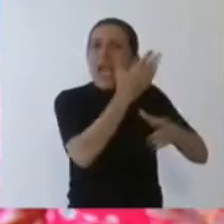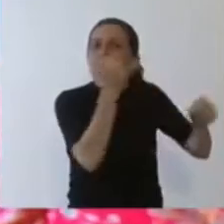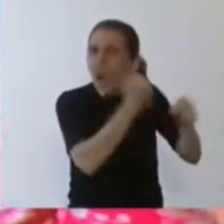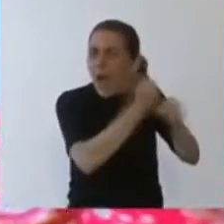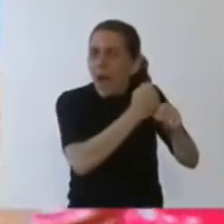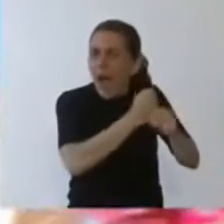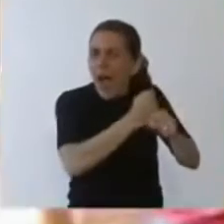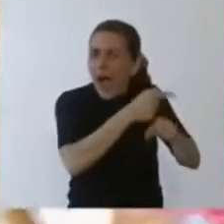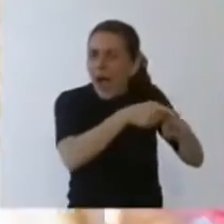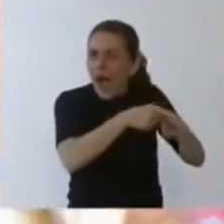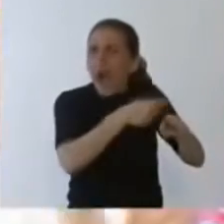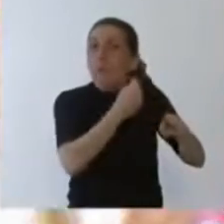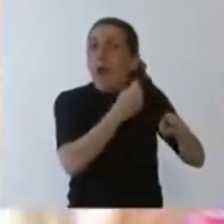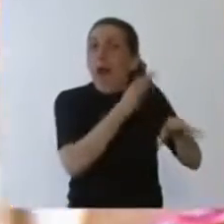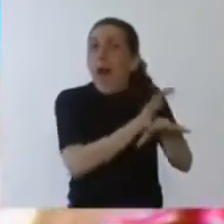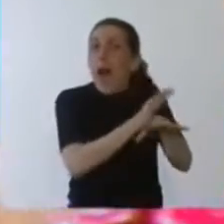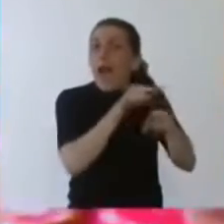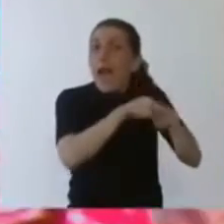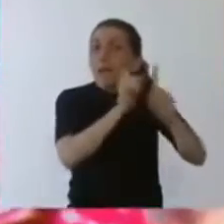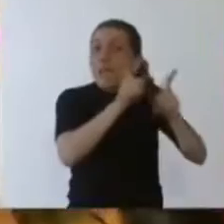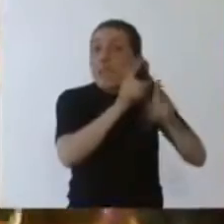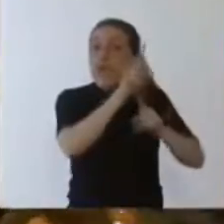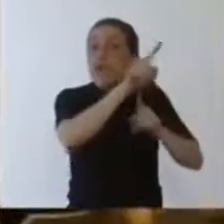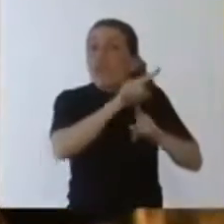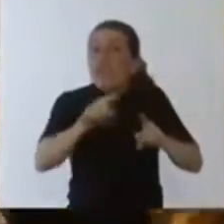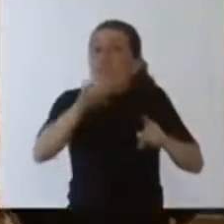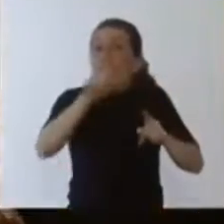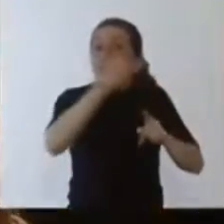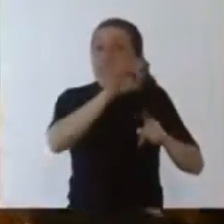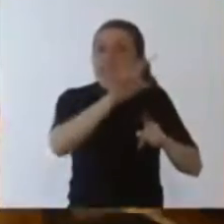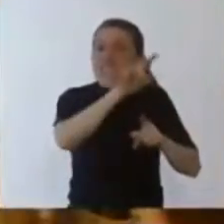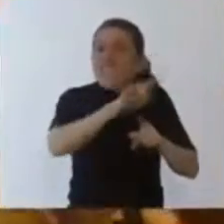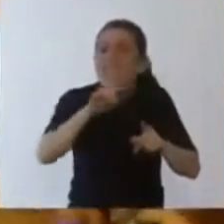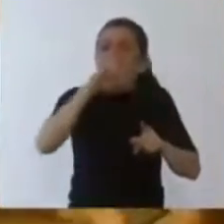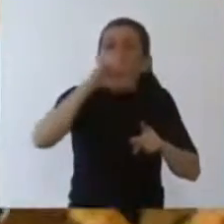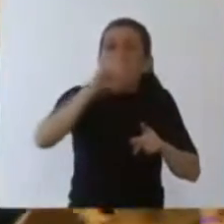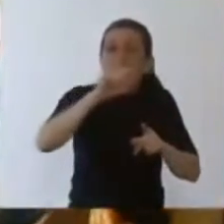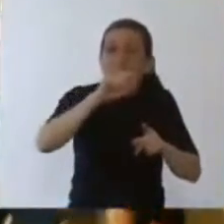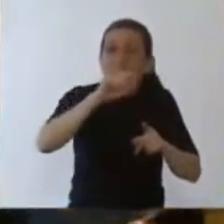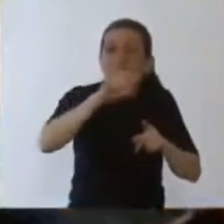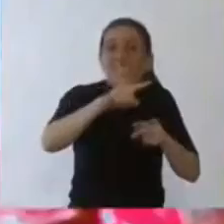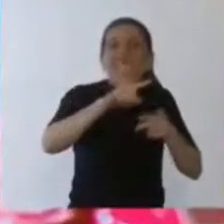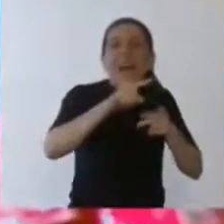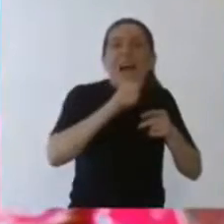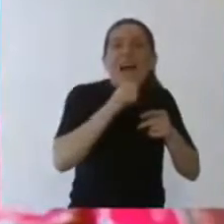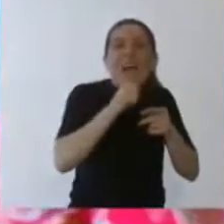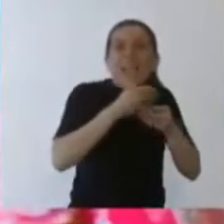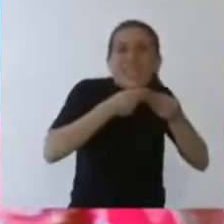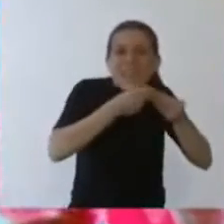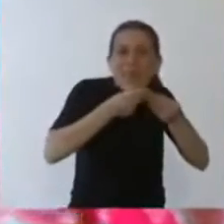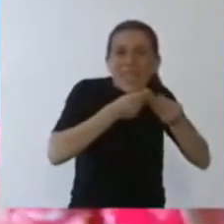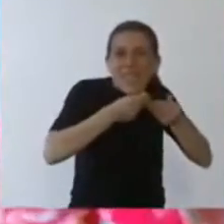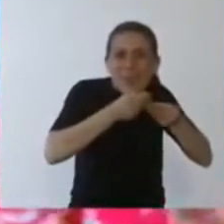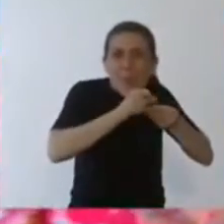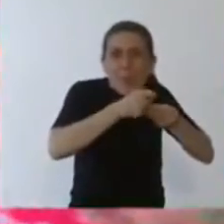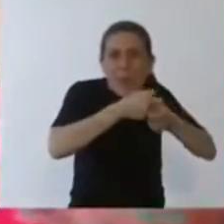170 principios activos, que son más de